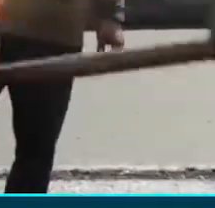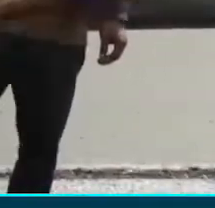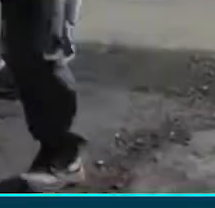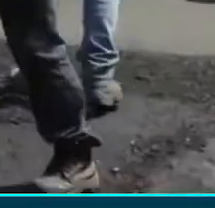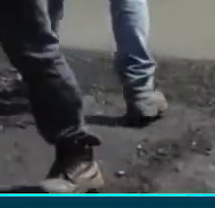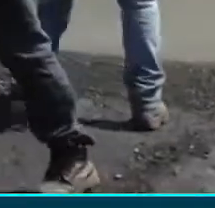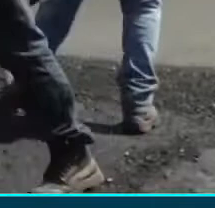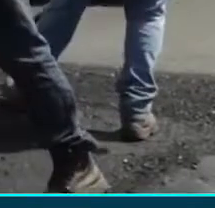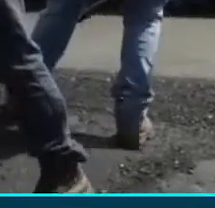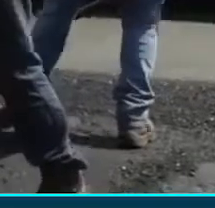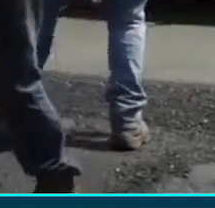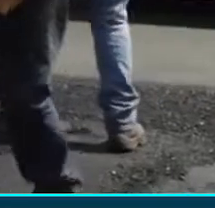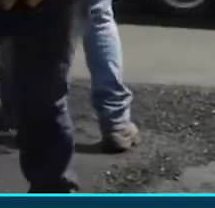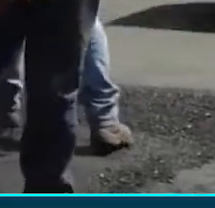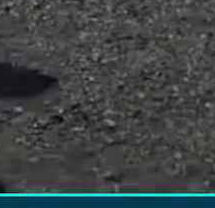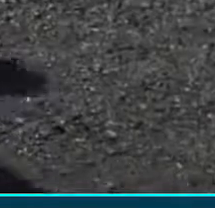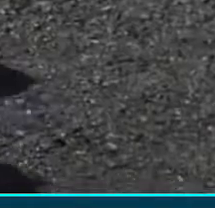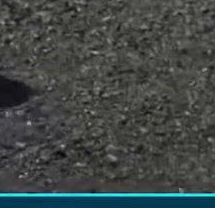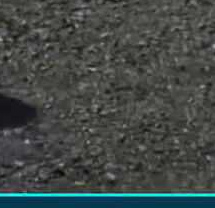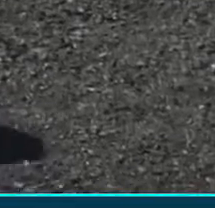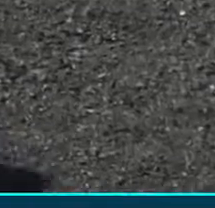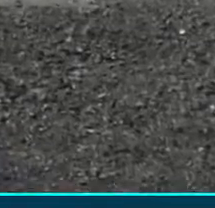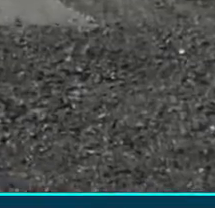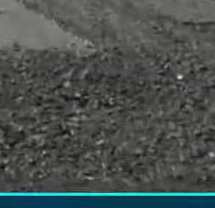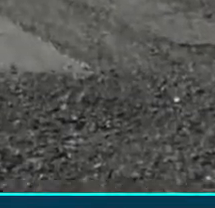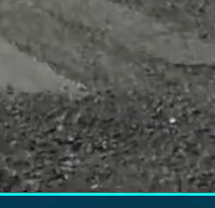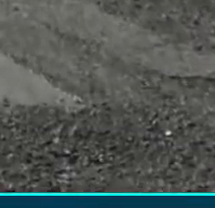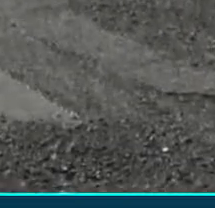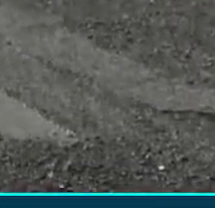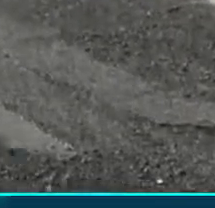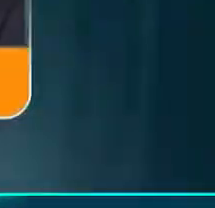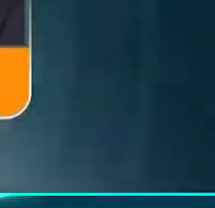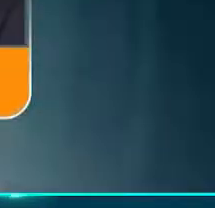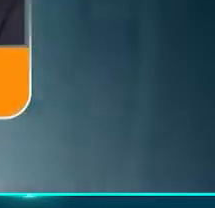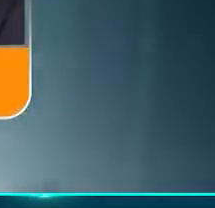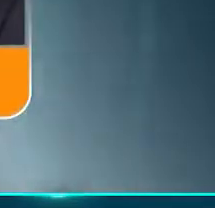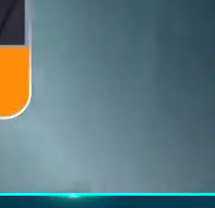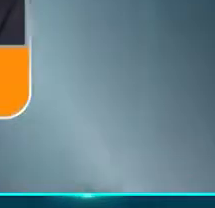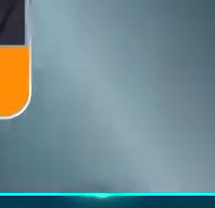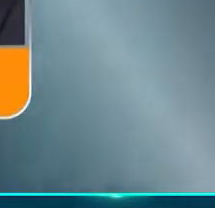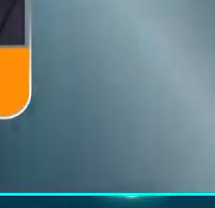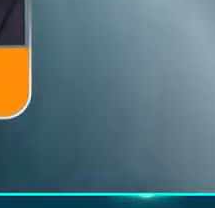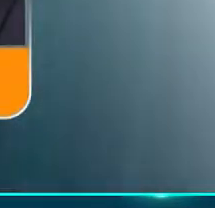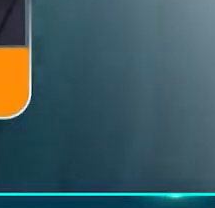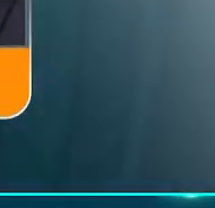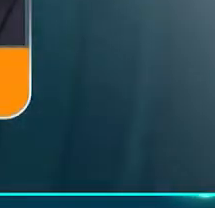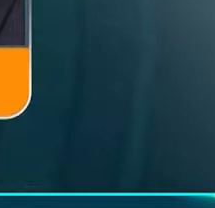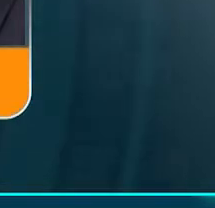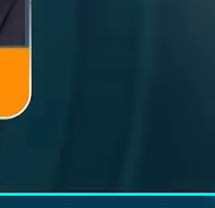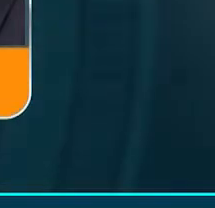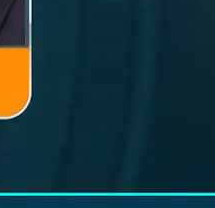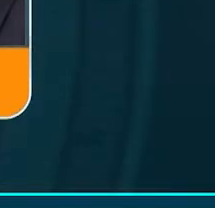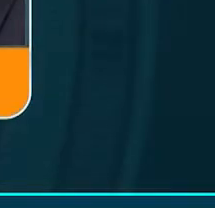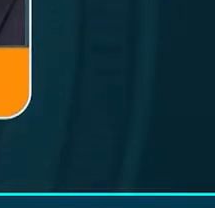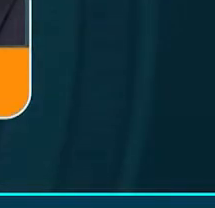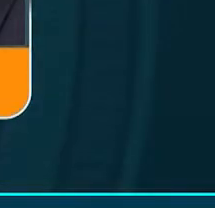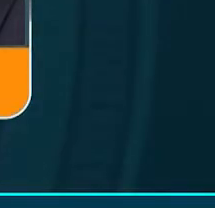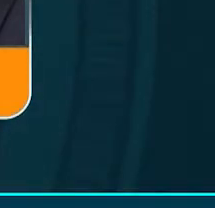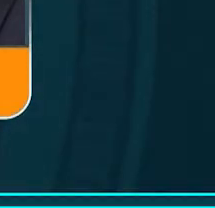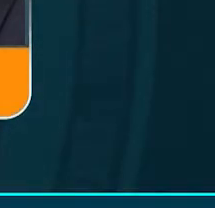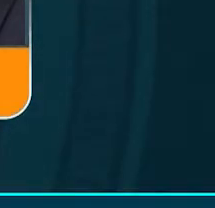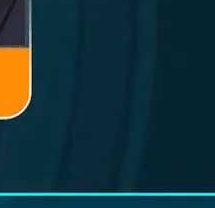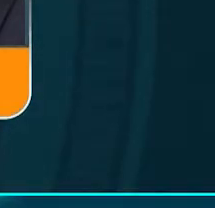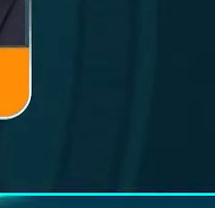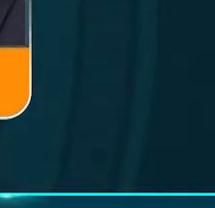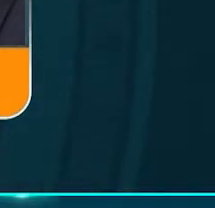en este momento desarrollando un programa que se llama Pereira Bonita, es la contribución que hace la Secretaría de Infraestructura al